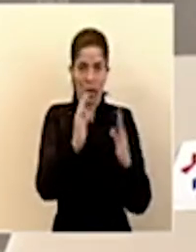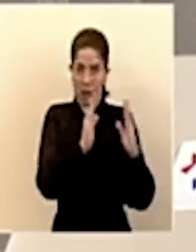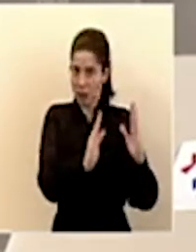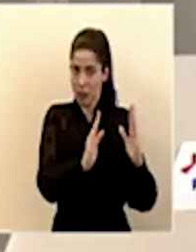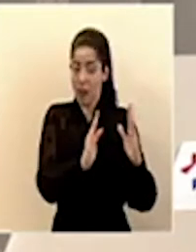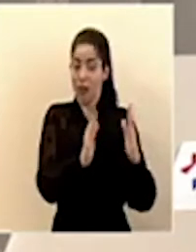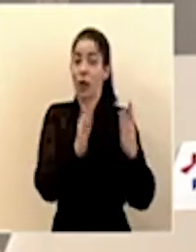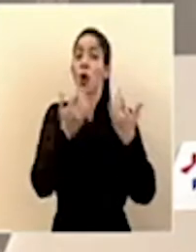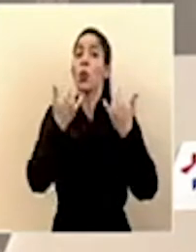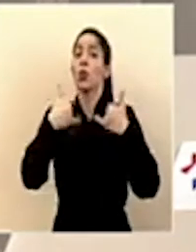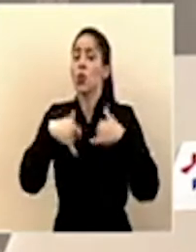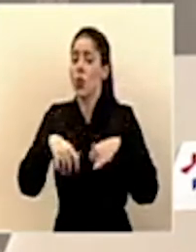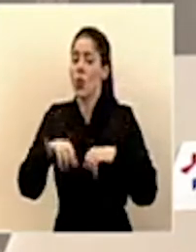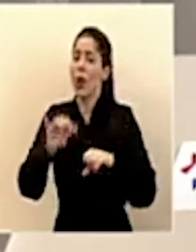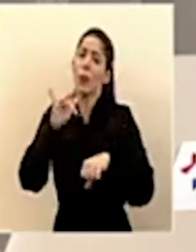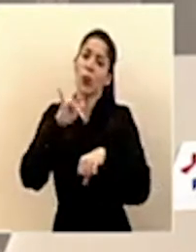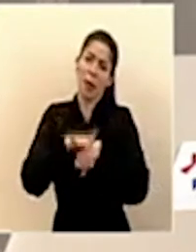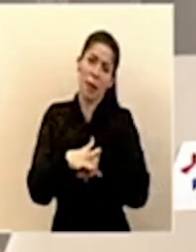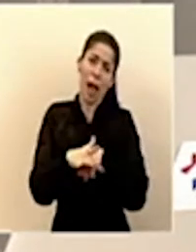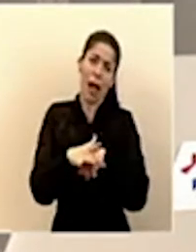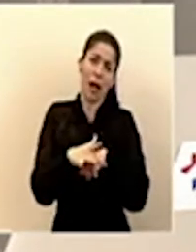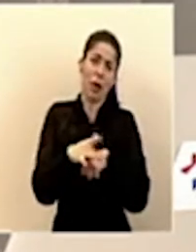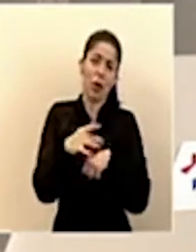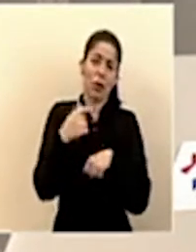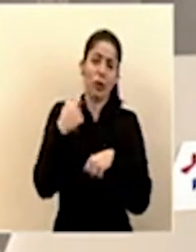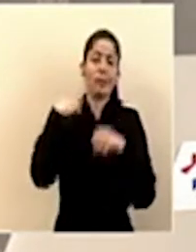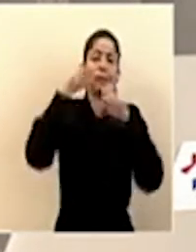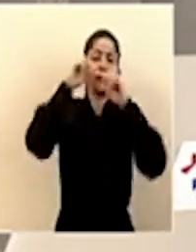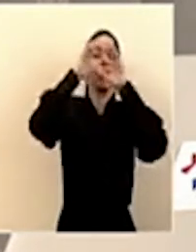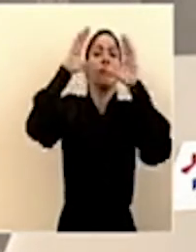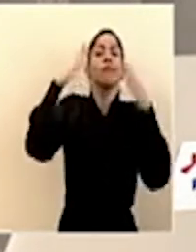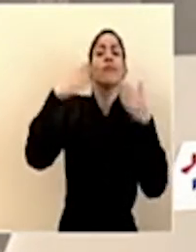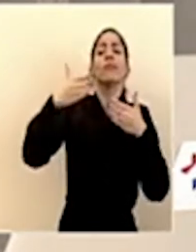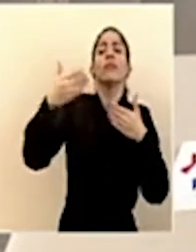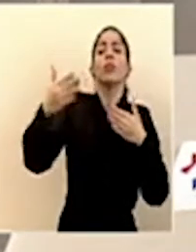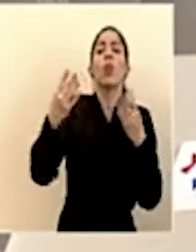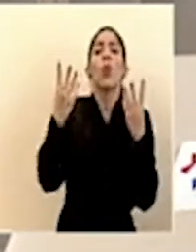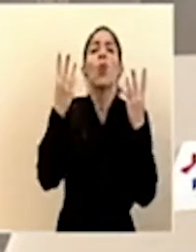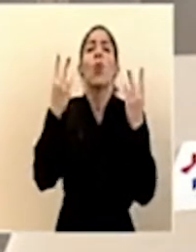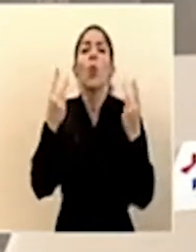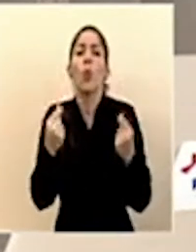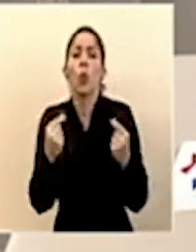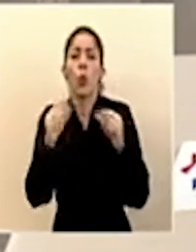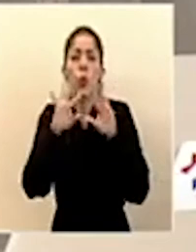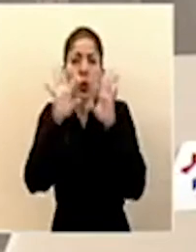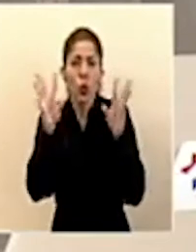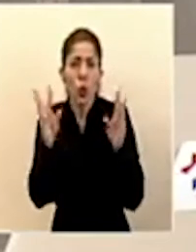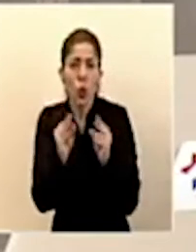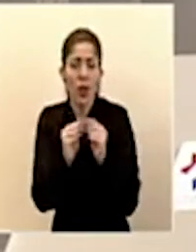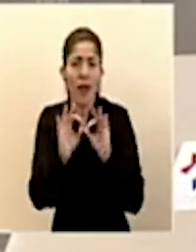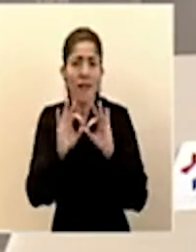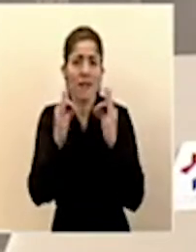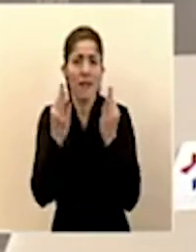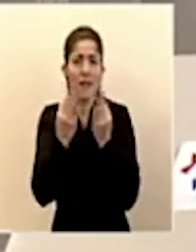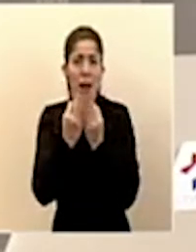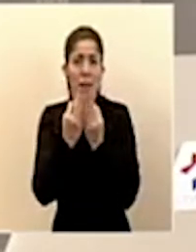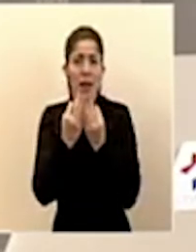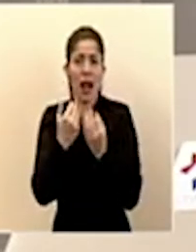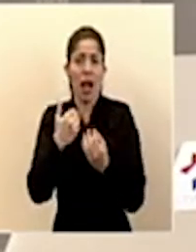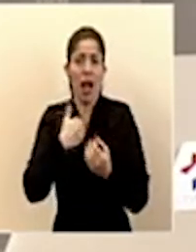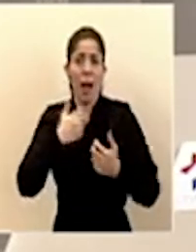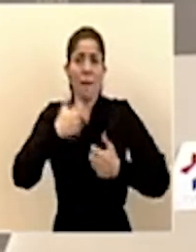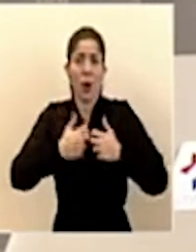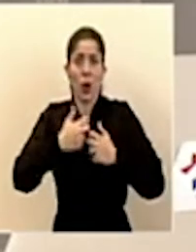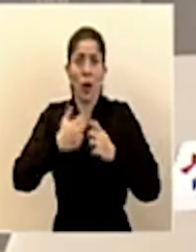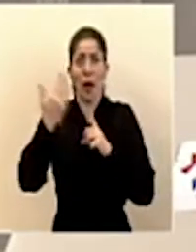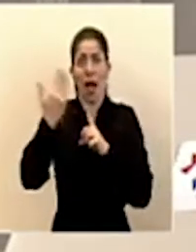Aún es temprano para saber cuántas van a ser en total las familias afectadas y por cuánto